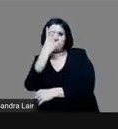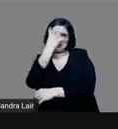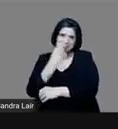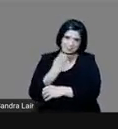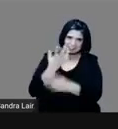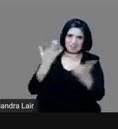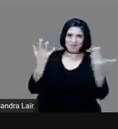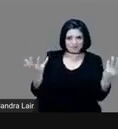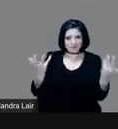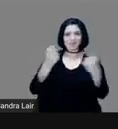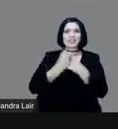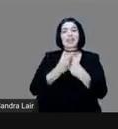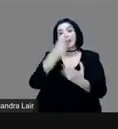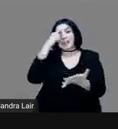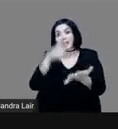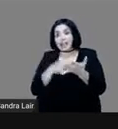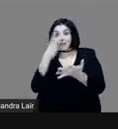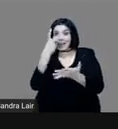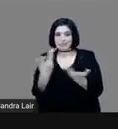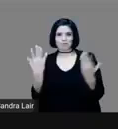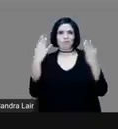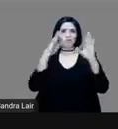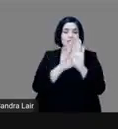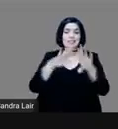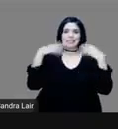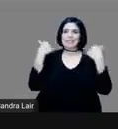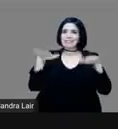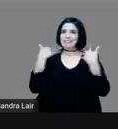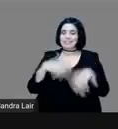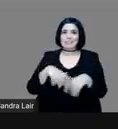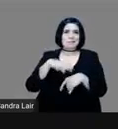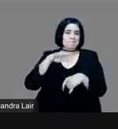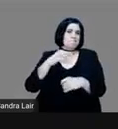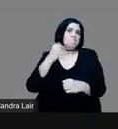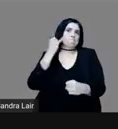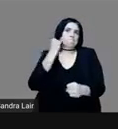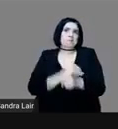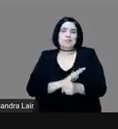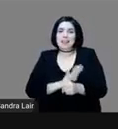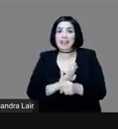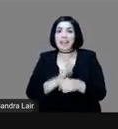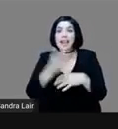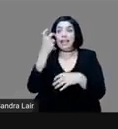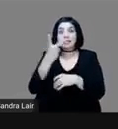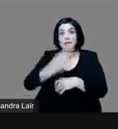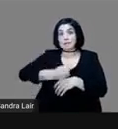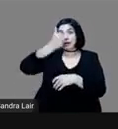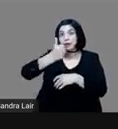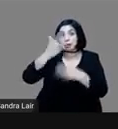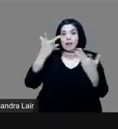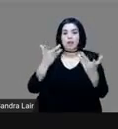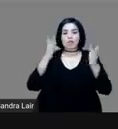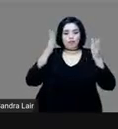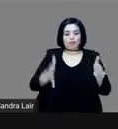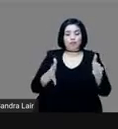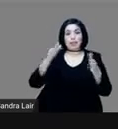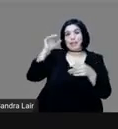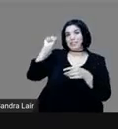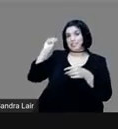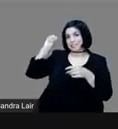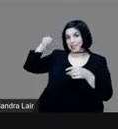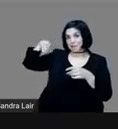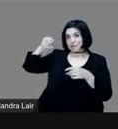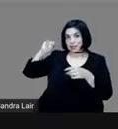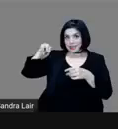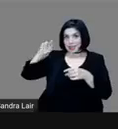Creo que con esto cerramos de una manera increíble esta primera parte del seminario. Estamos muy agradecidos porque hemos tenido el